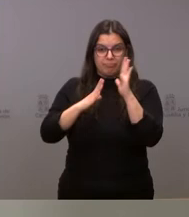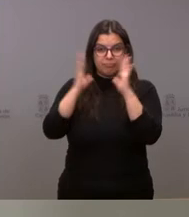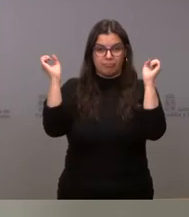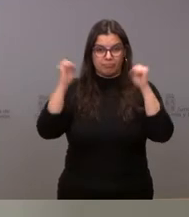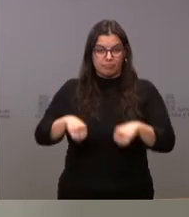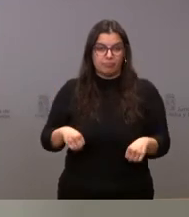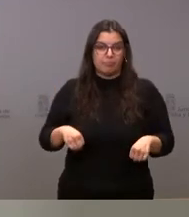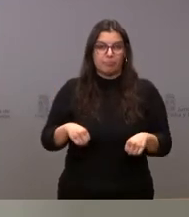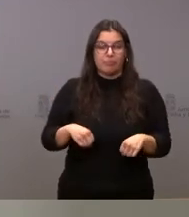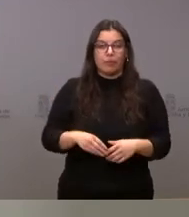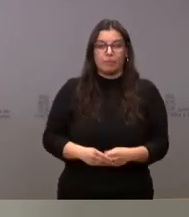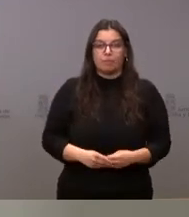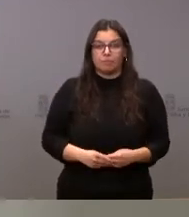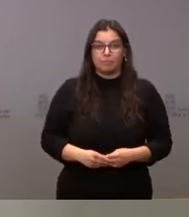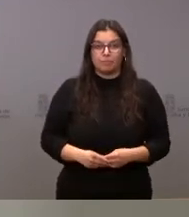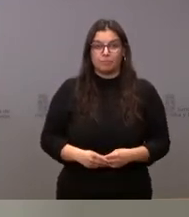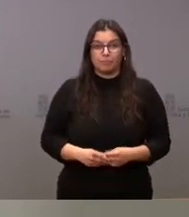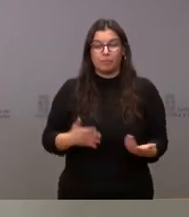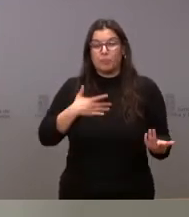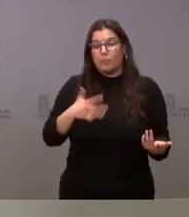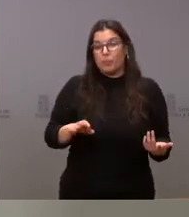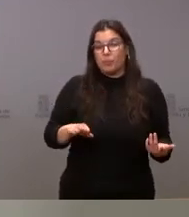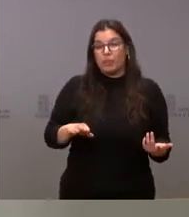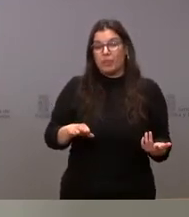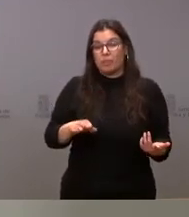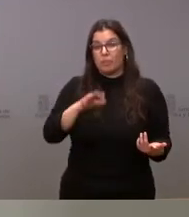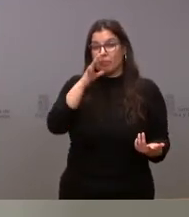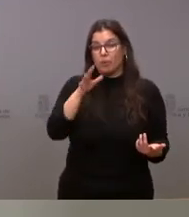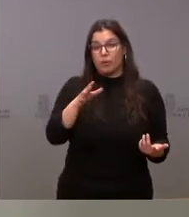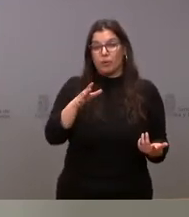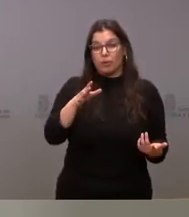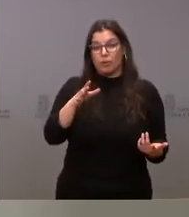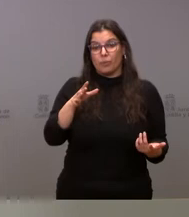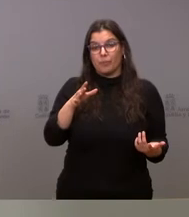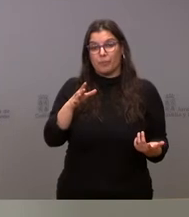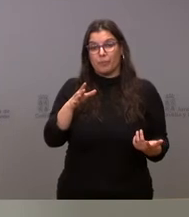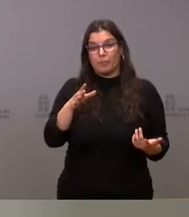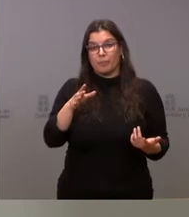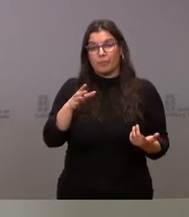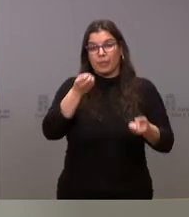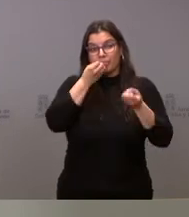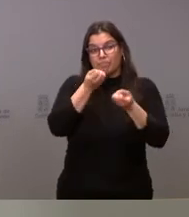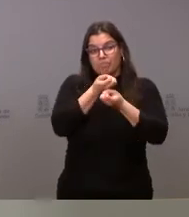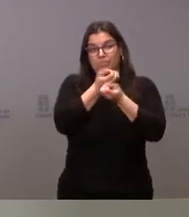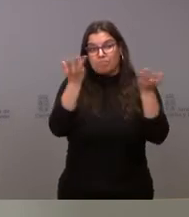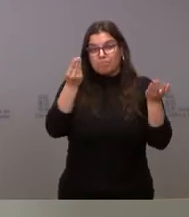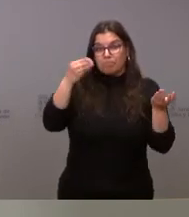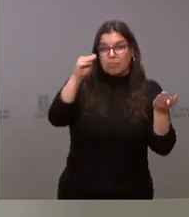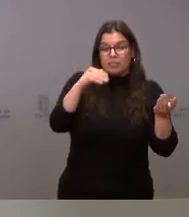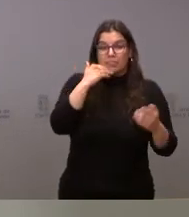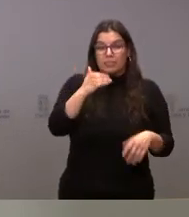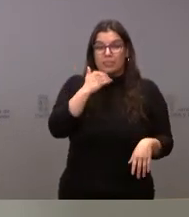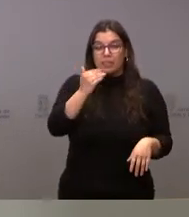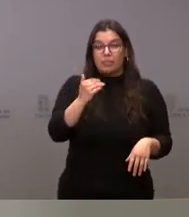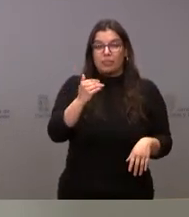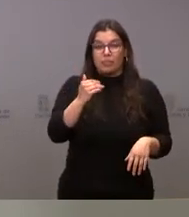ir señalando. Quizá por lanzar algún mensaje adicional de lo que en este momento estamos